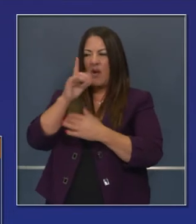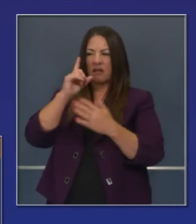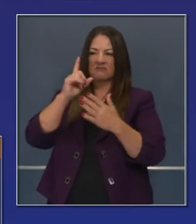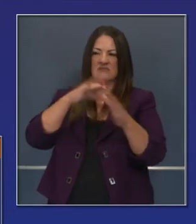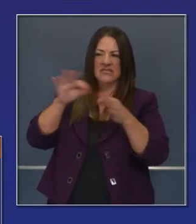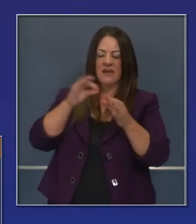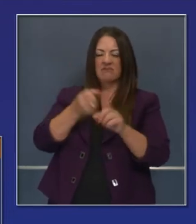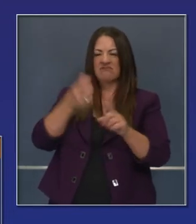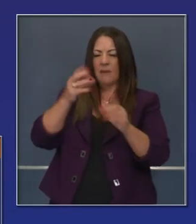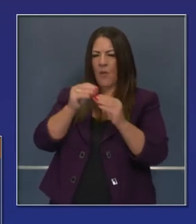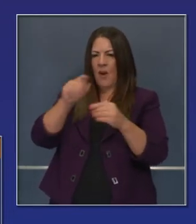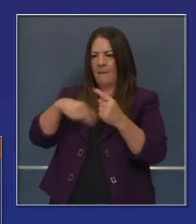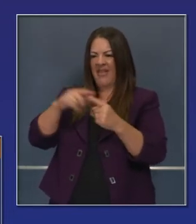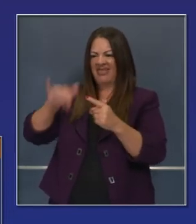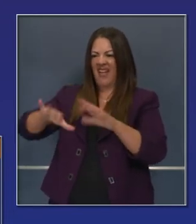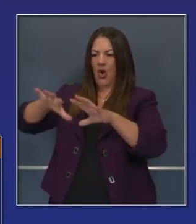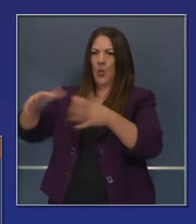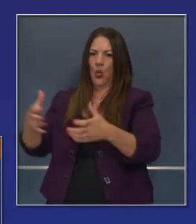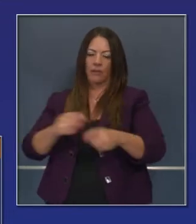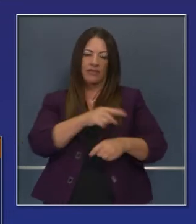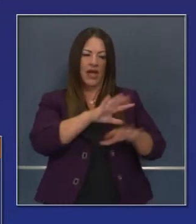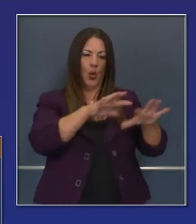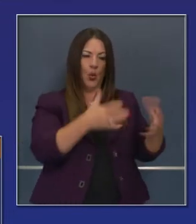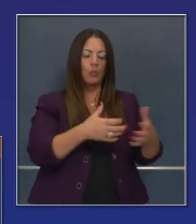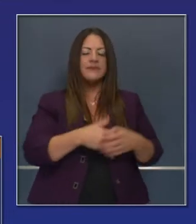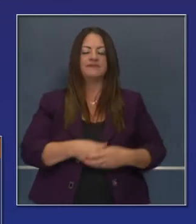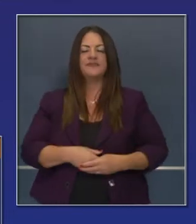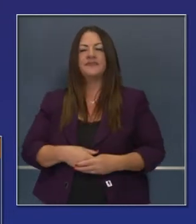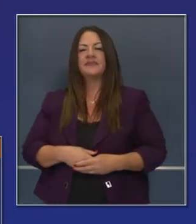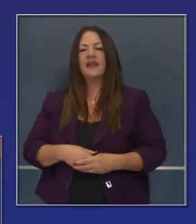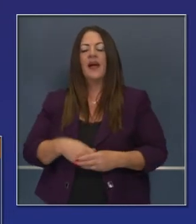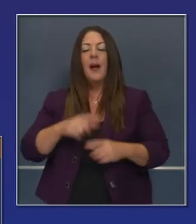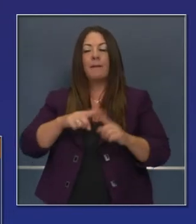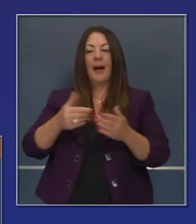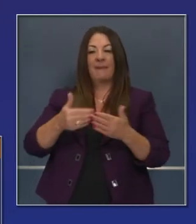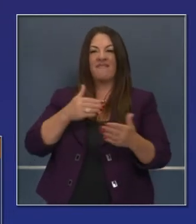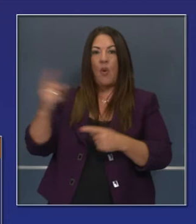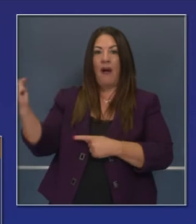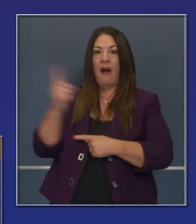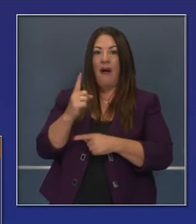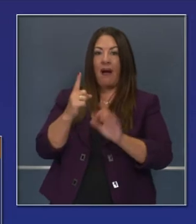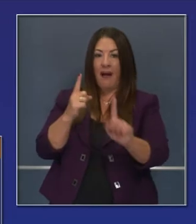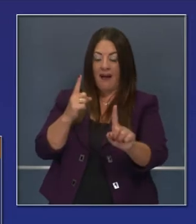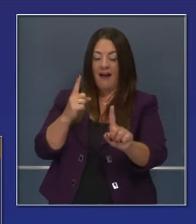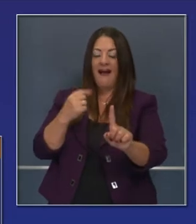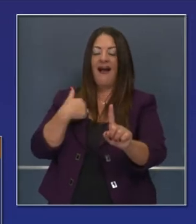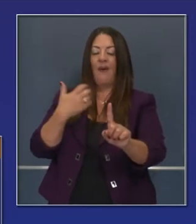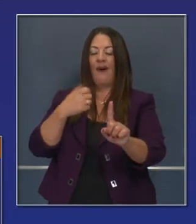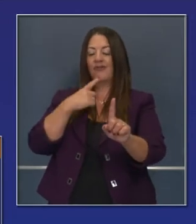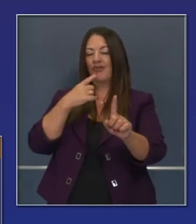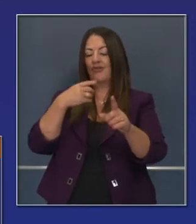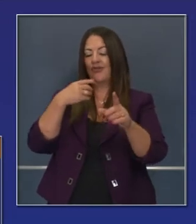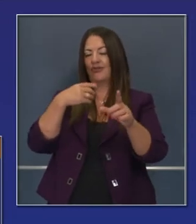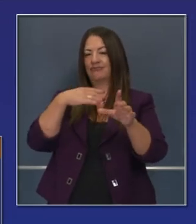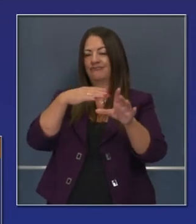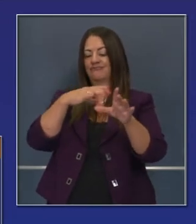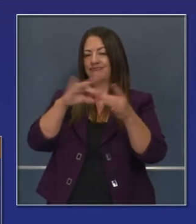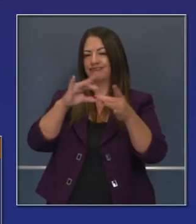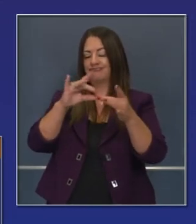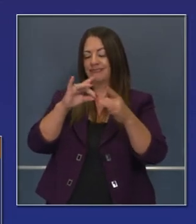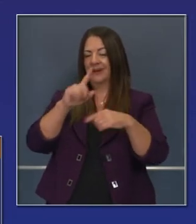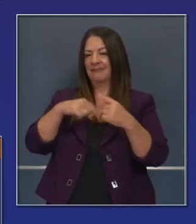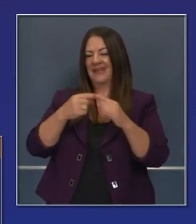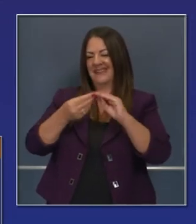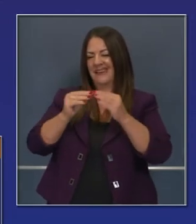trabajo y lo que él espera que producirá el grupo. También les quiero traer las últimas noticias,